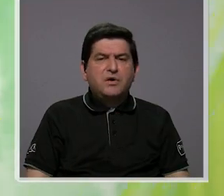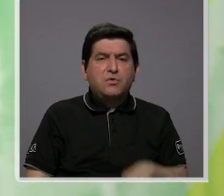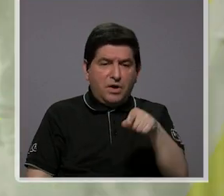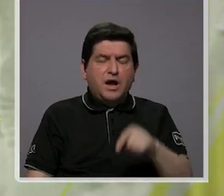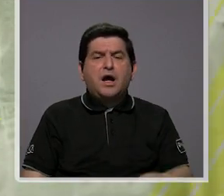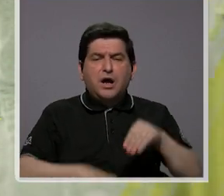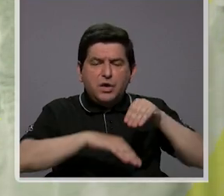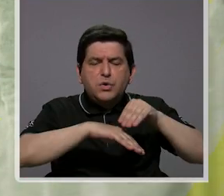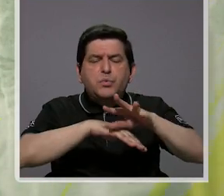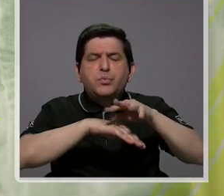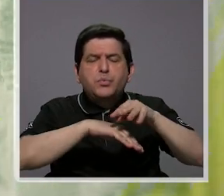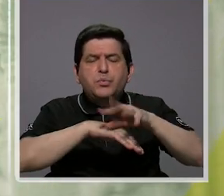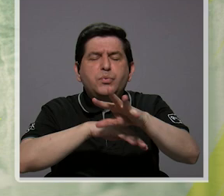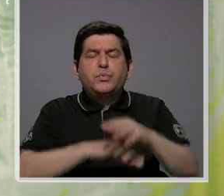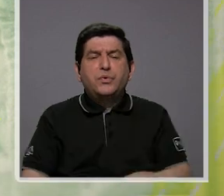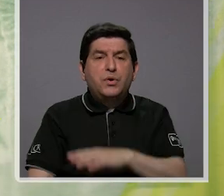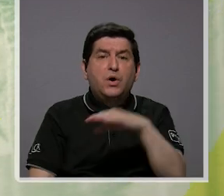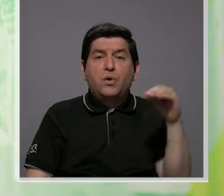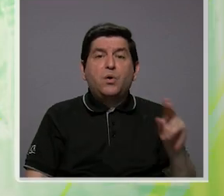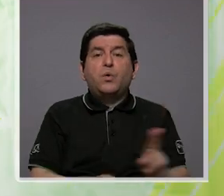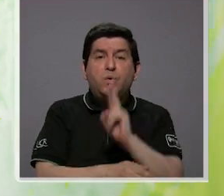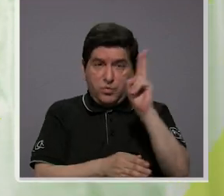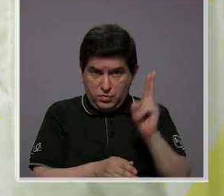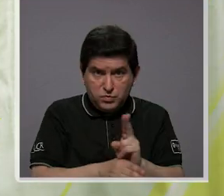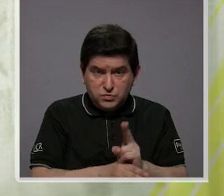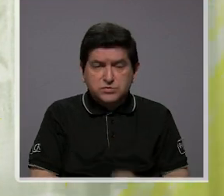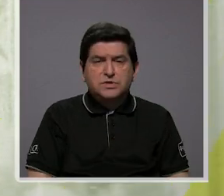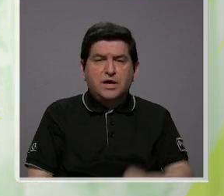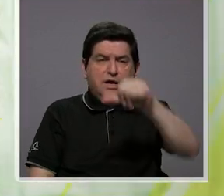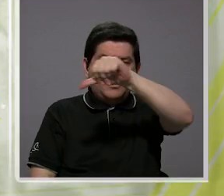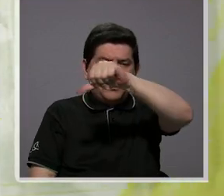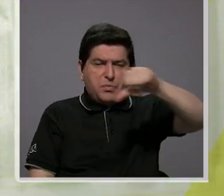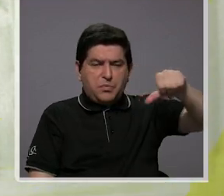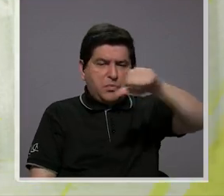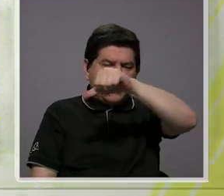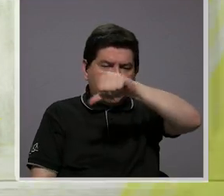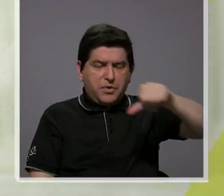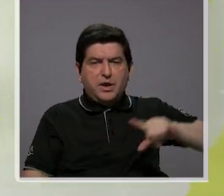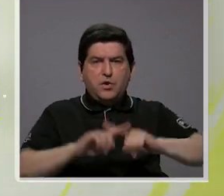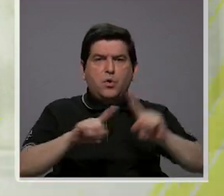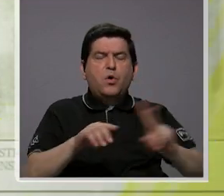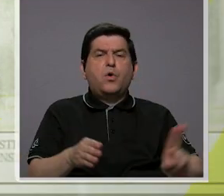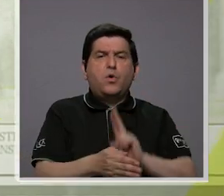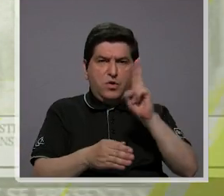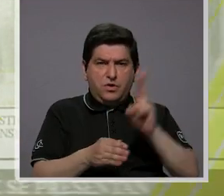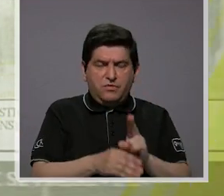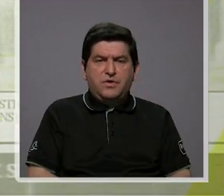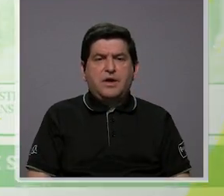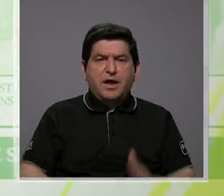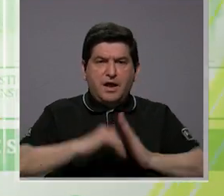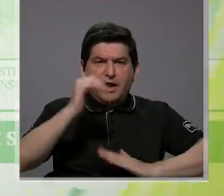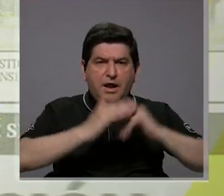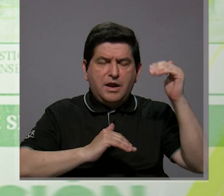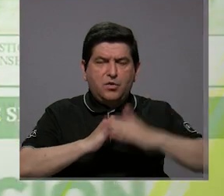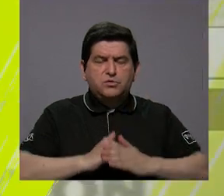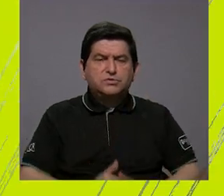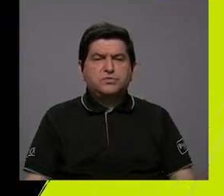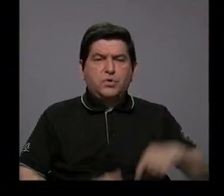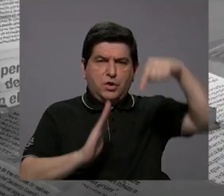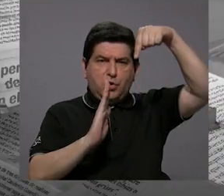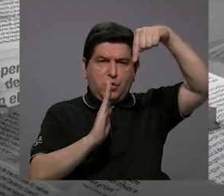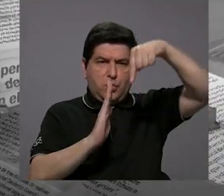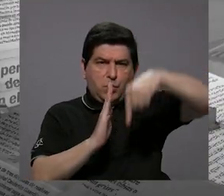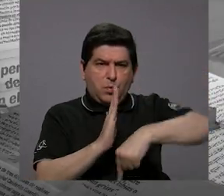utilizar para riego y otros usos que mencioné mediante la construcción de pozos.